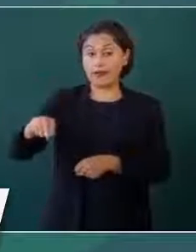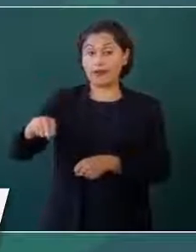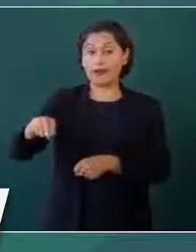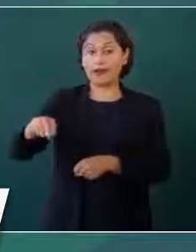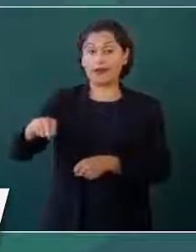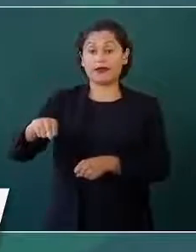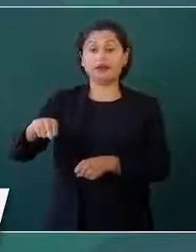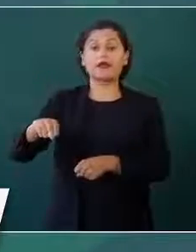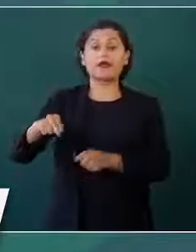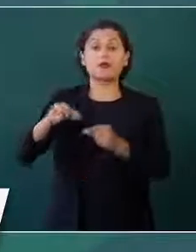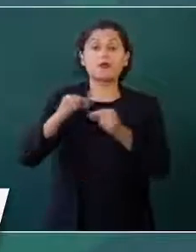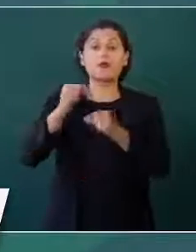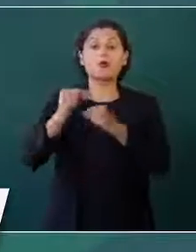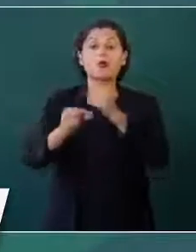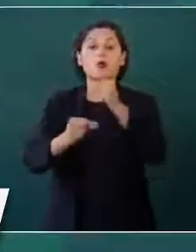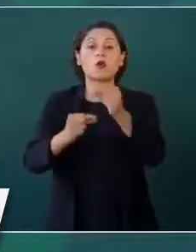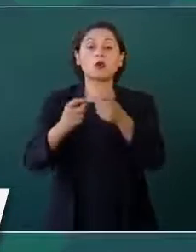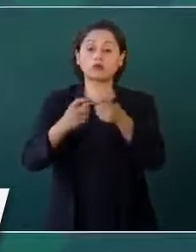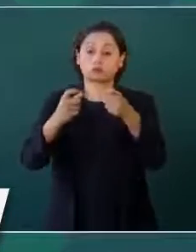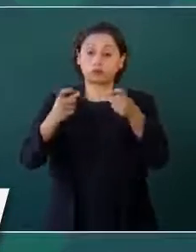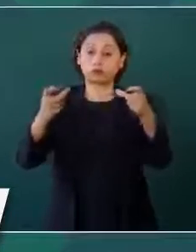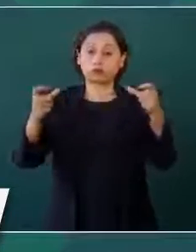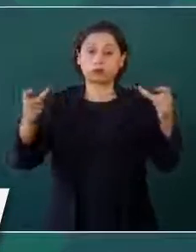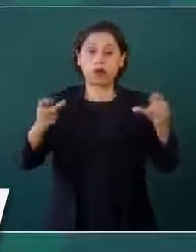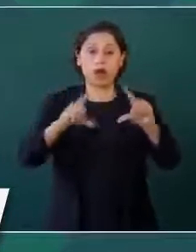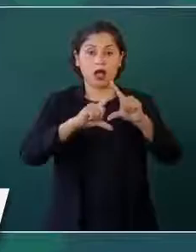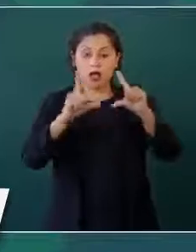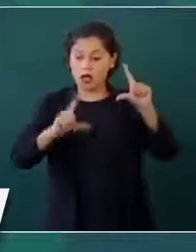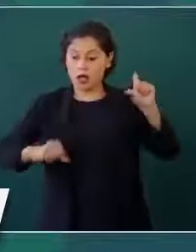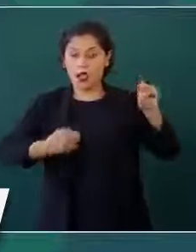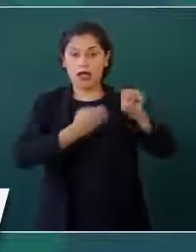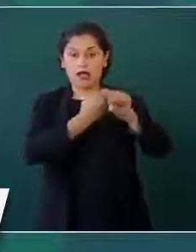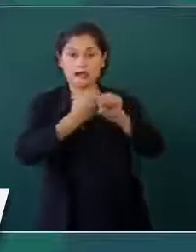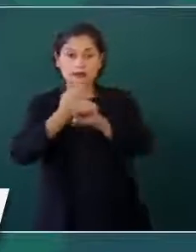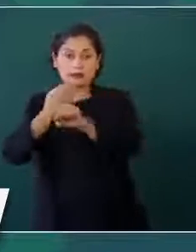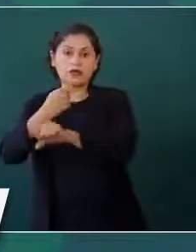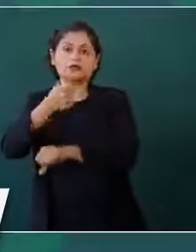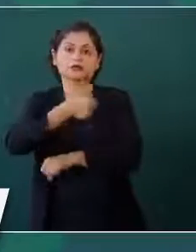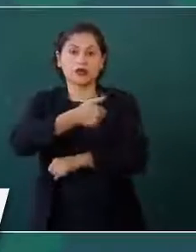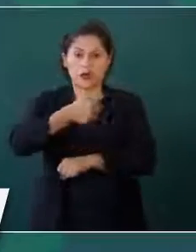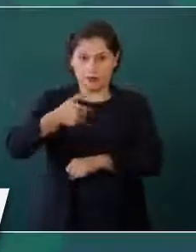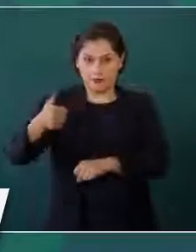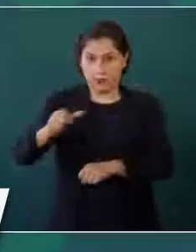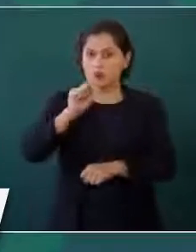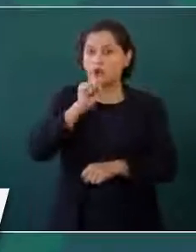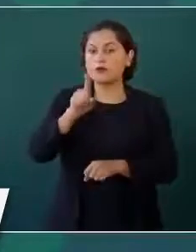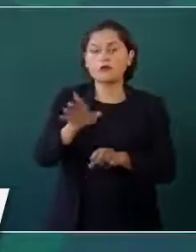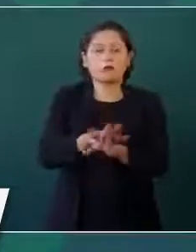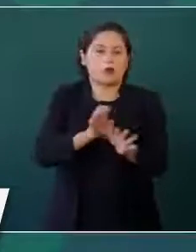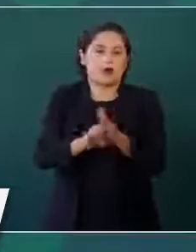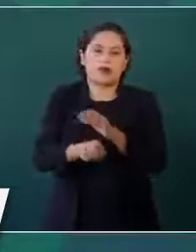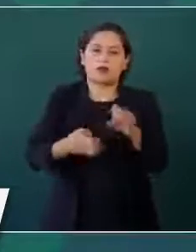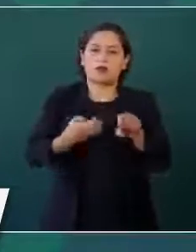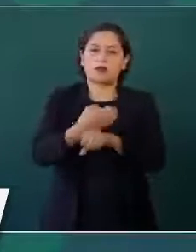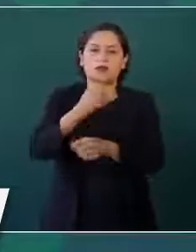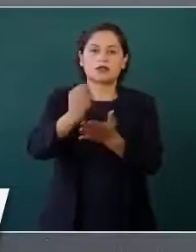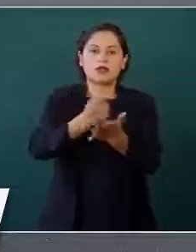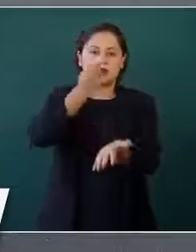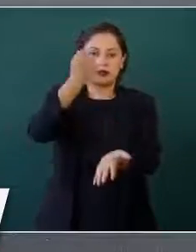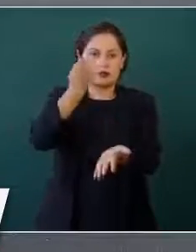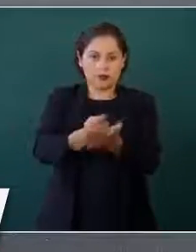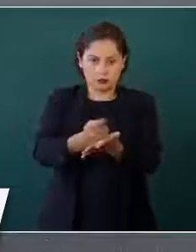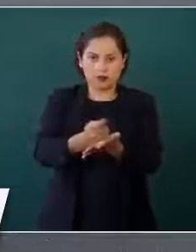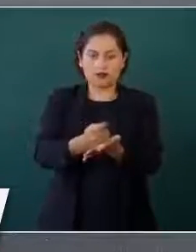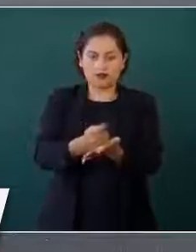manera progresiva en cada uno de los estados. Por supuesto, aquellos como Tamaulipas que tienen